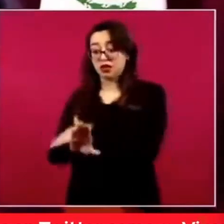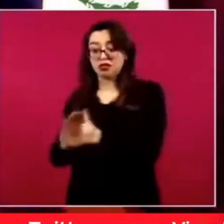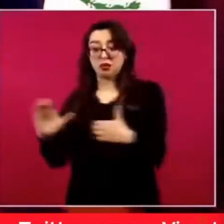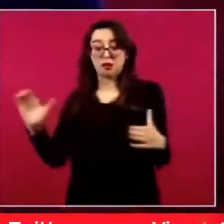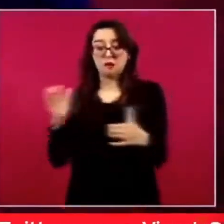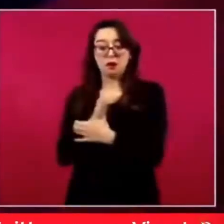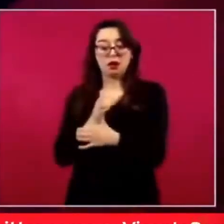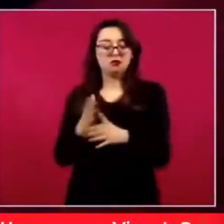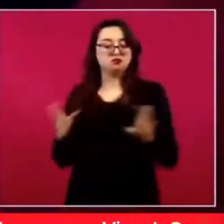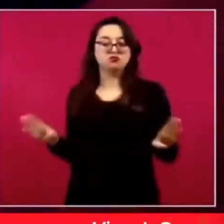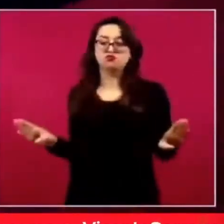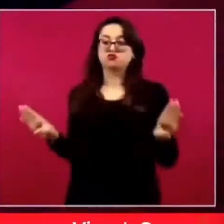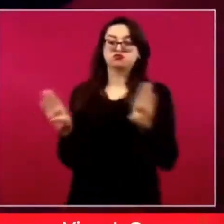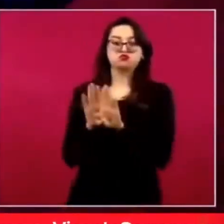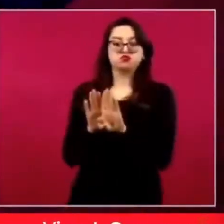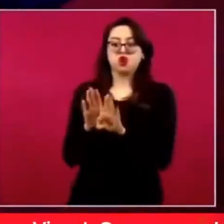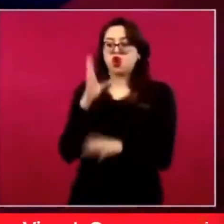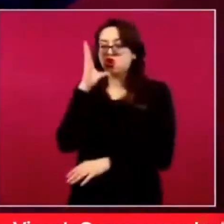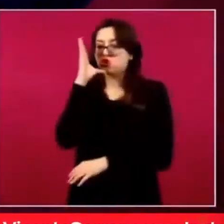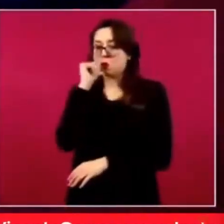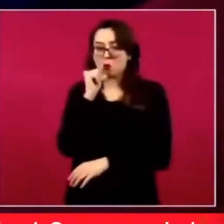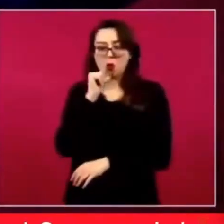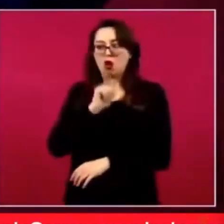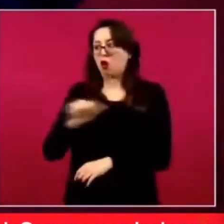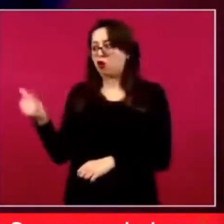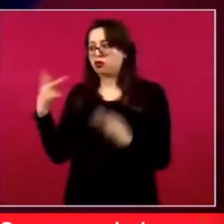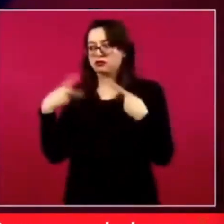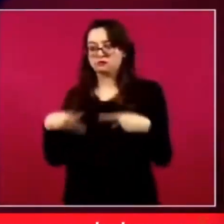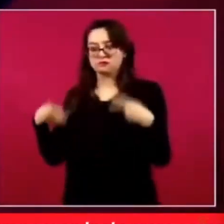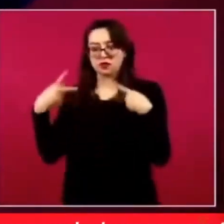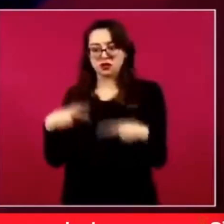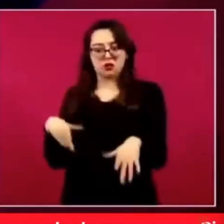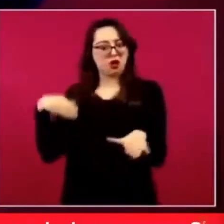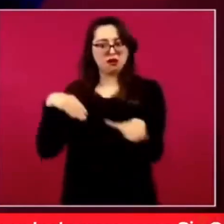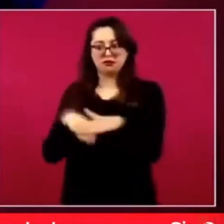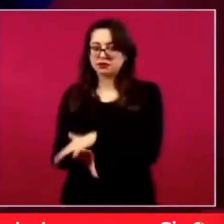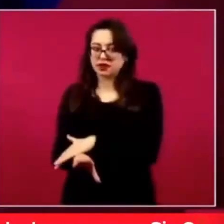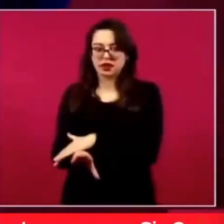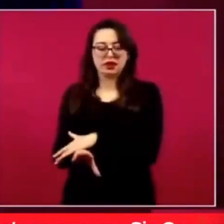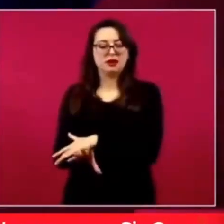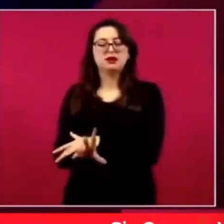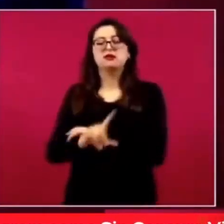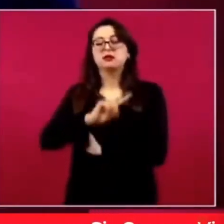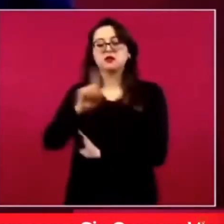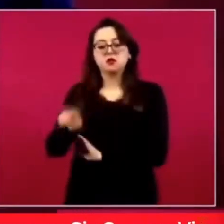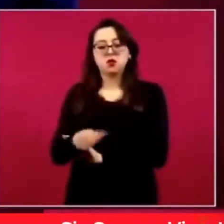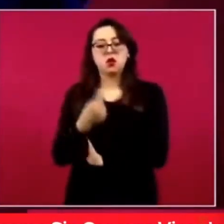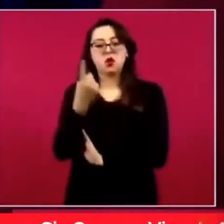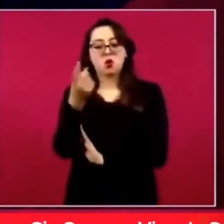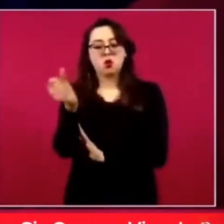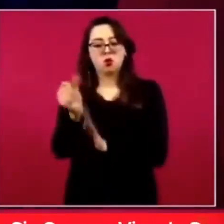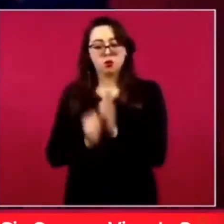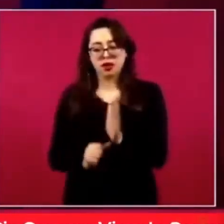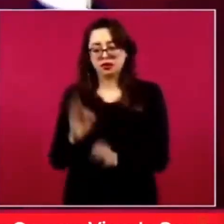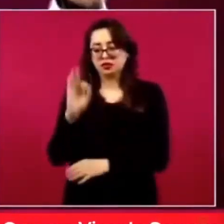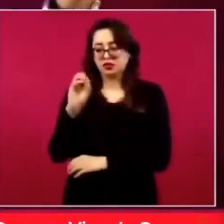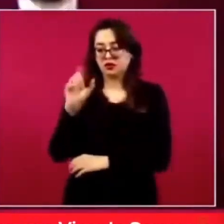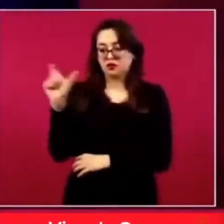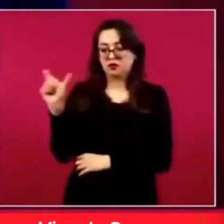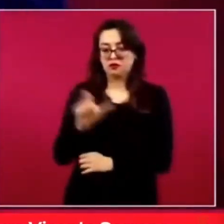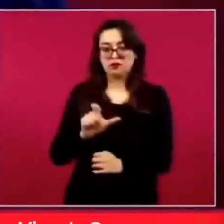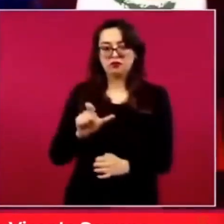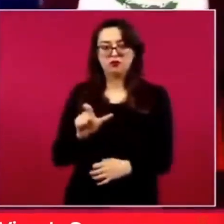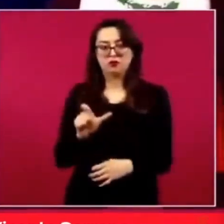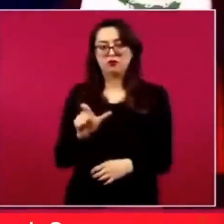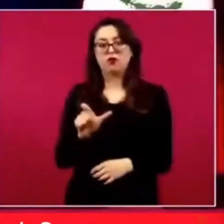Creo que ya después llegó de visita, este, Fox, al mes, y ya se salieron, pues,